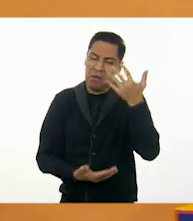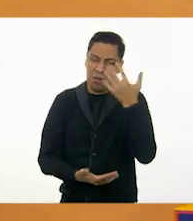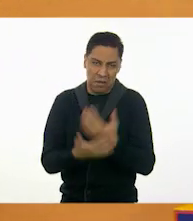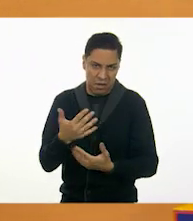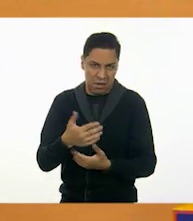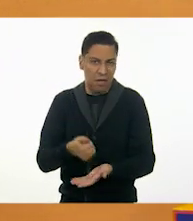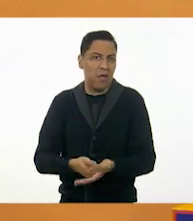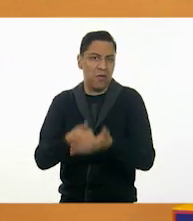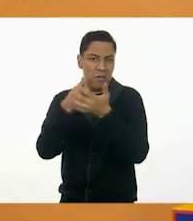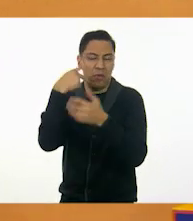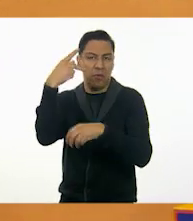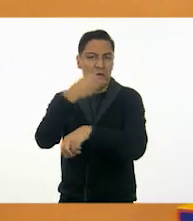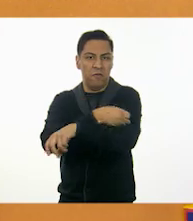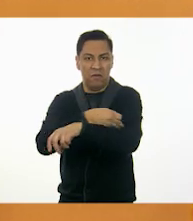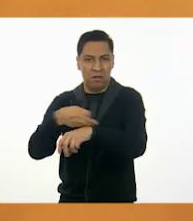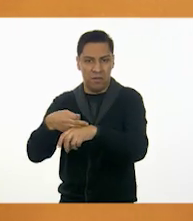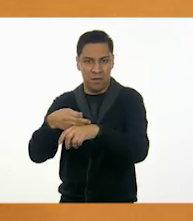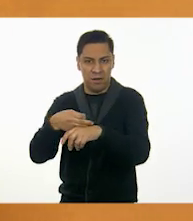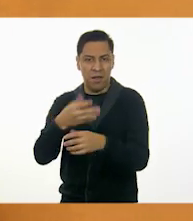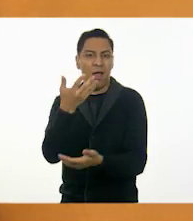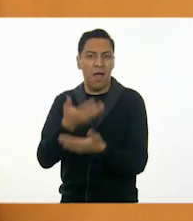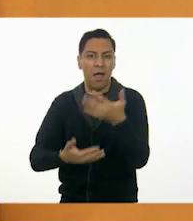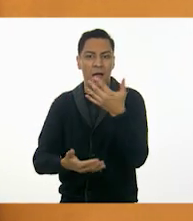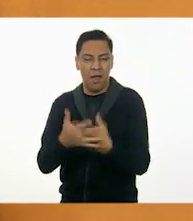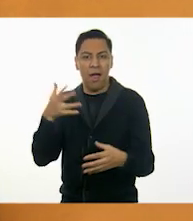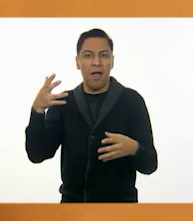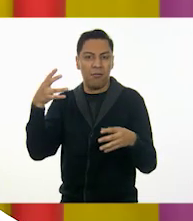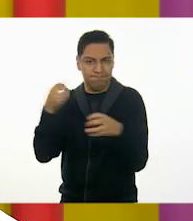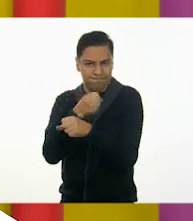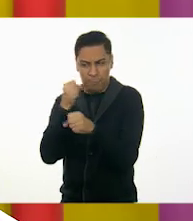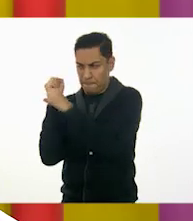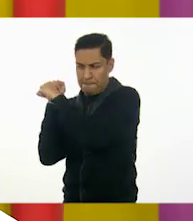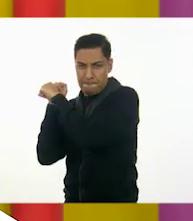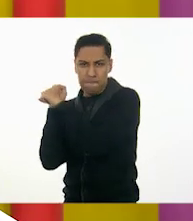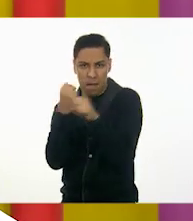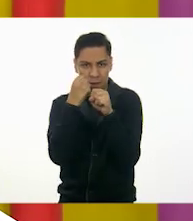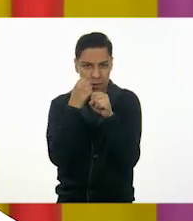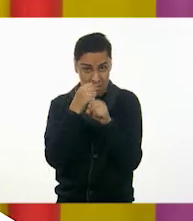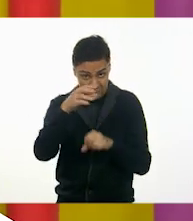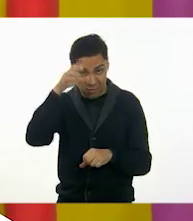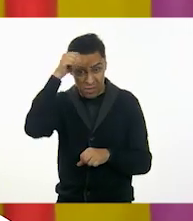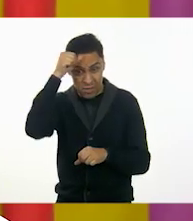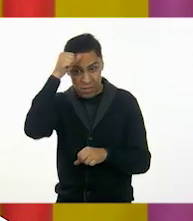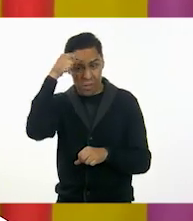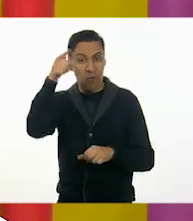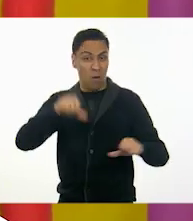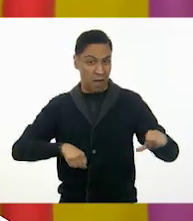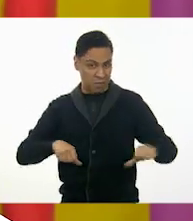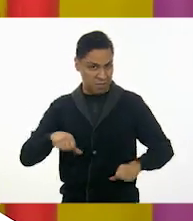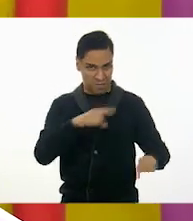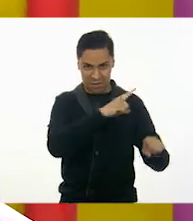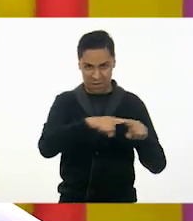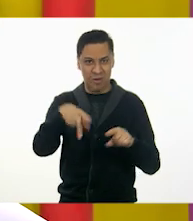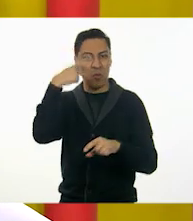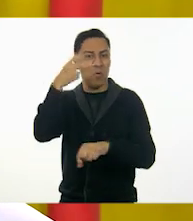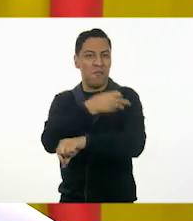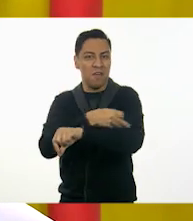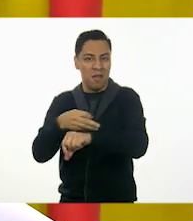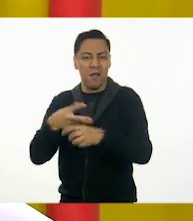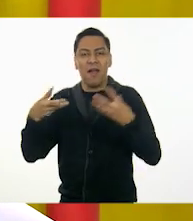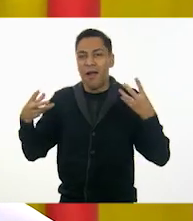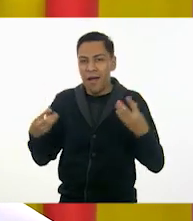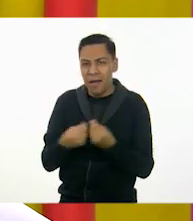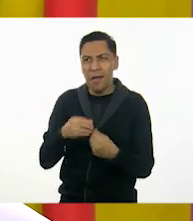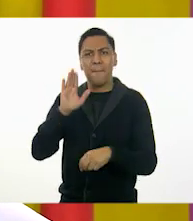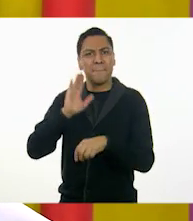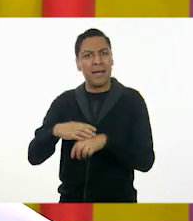su familia, porque pues es más divertido. Por supuesto, hacer estas actividades en familia siempre es mejor, siempre es más divertido, es más